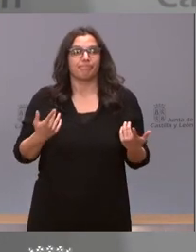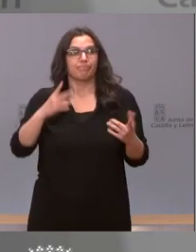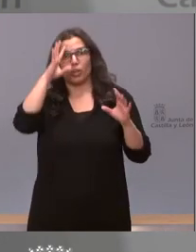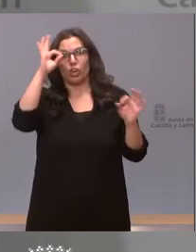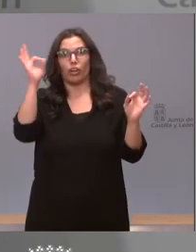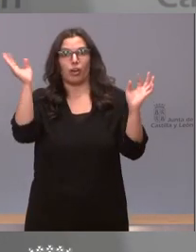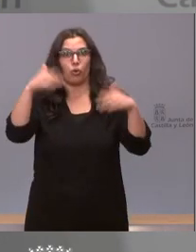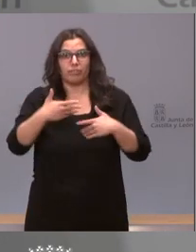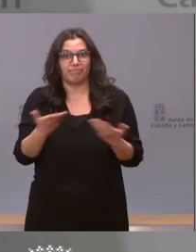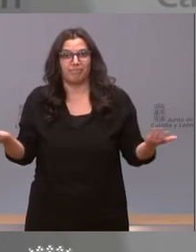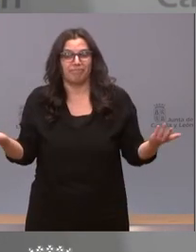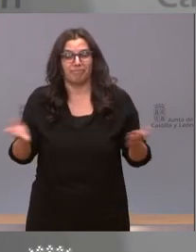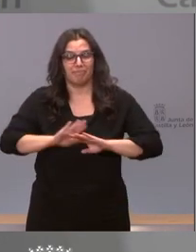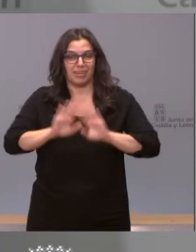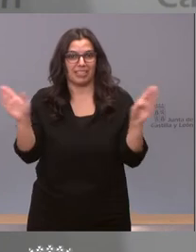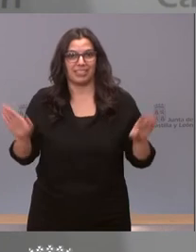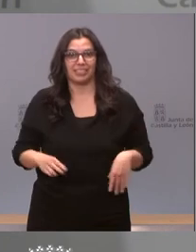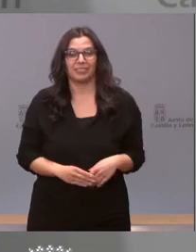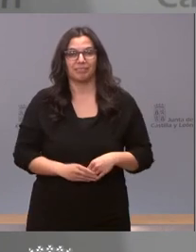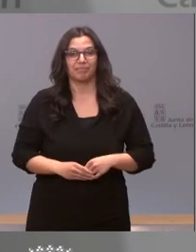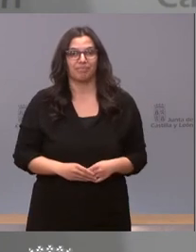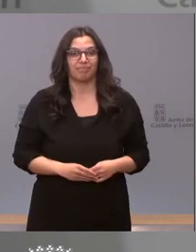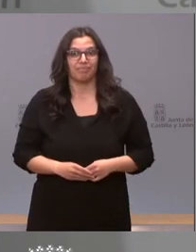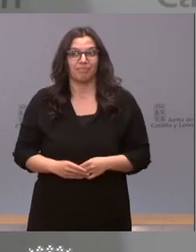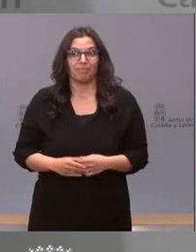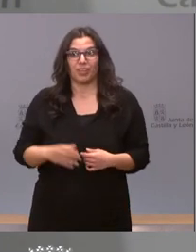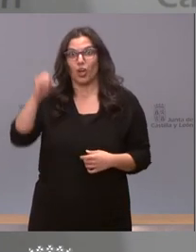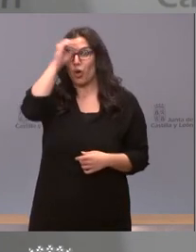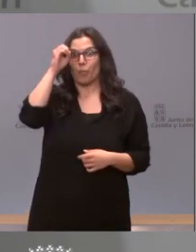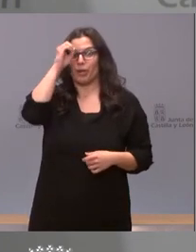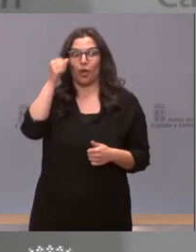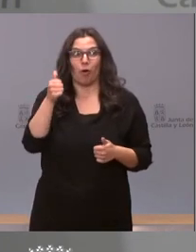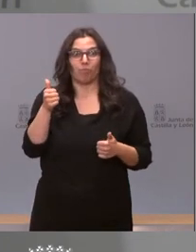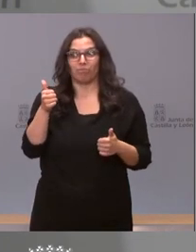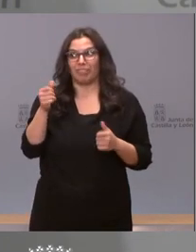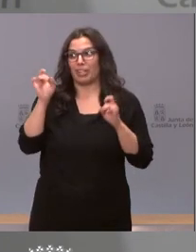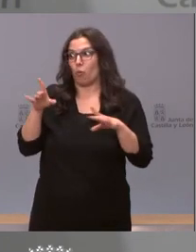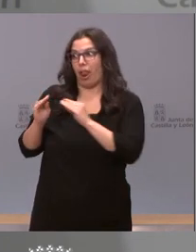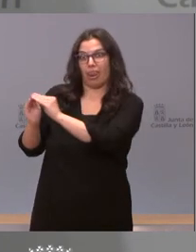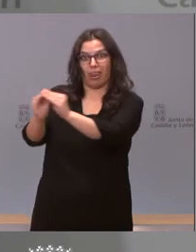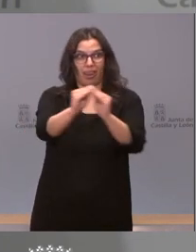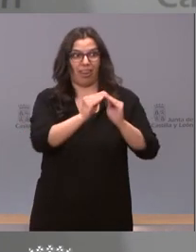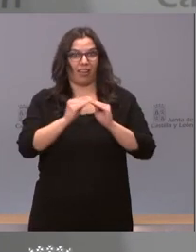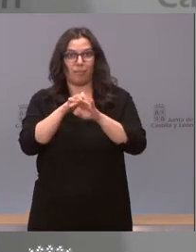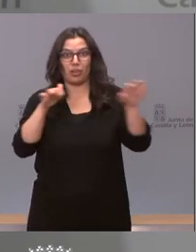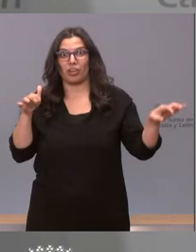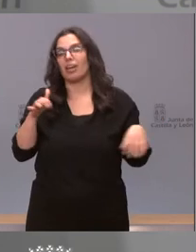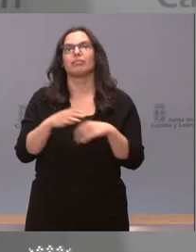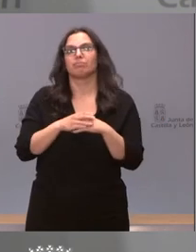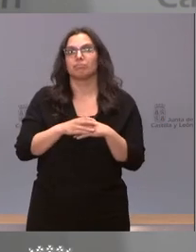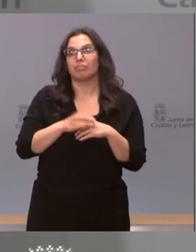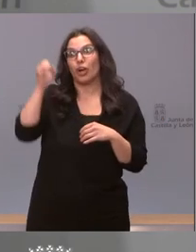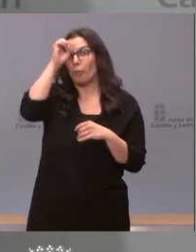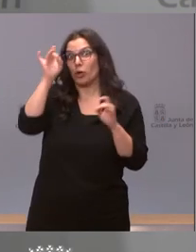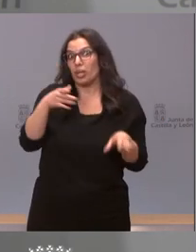ya está ahí no tengo otra opinión que la del Común de los Mortales me parece exactamente lo mismo que al Común de los